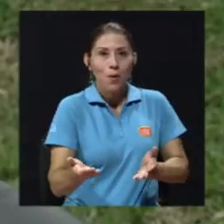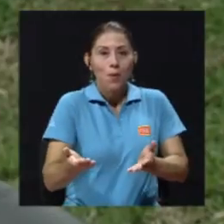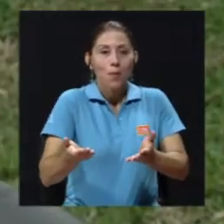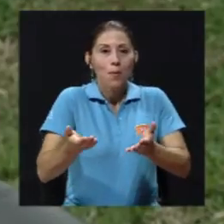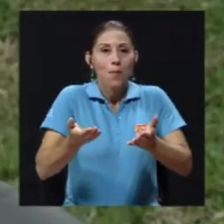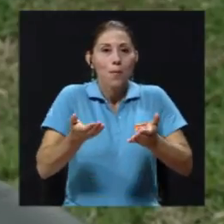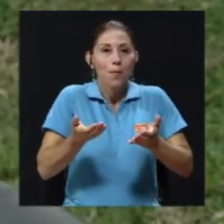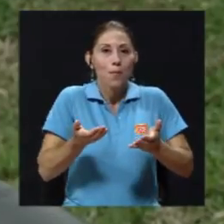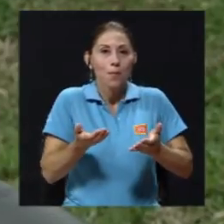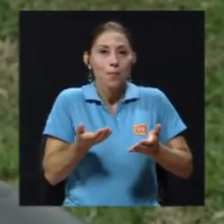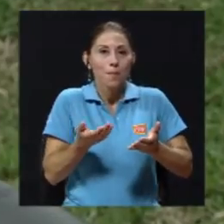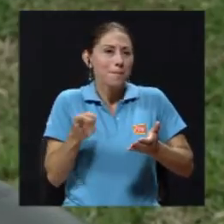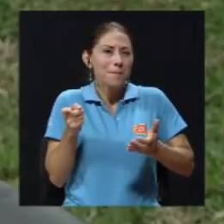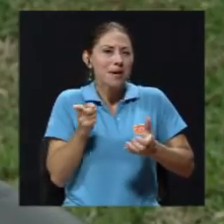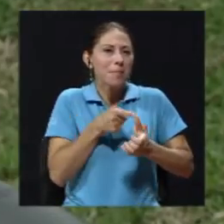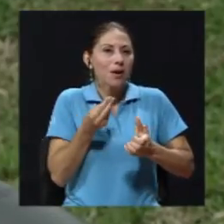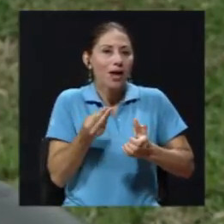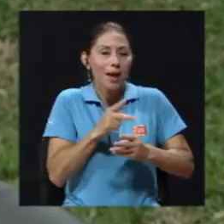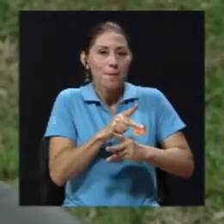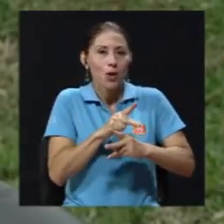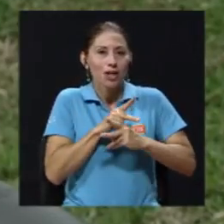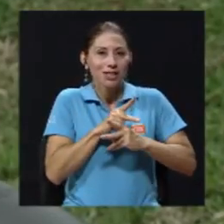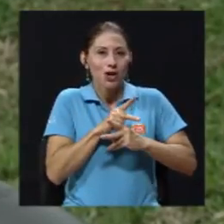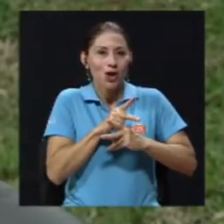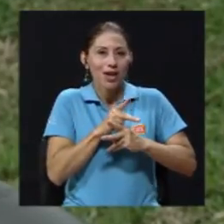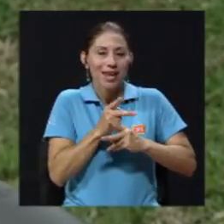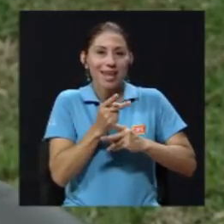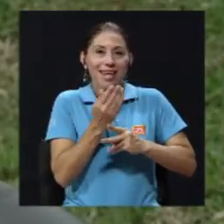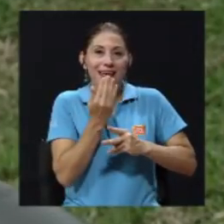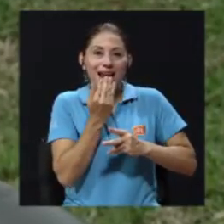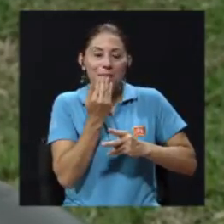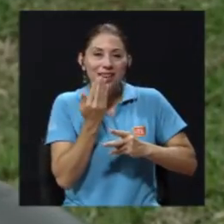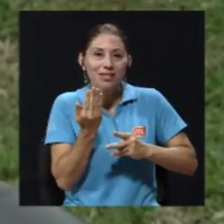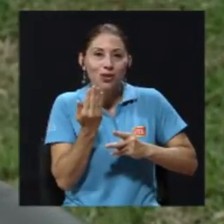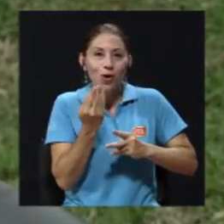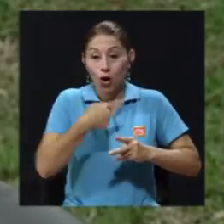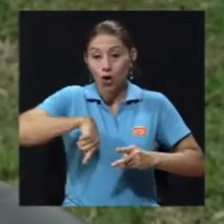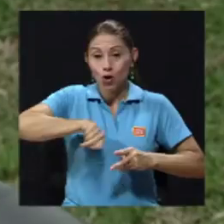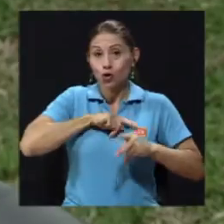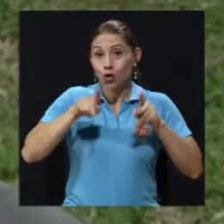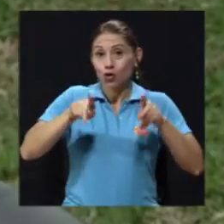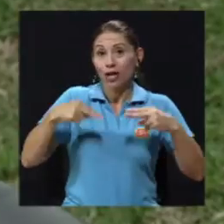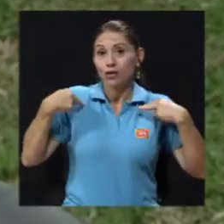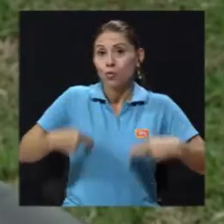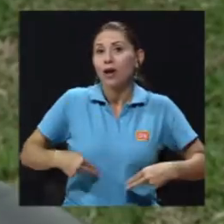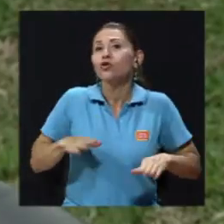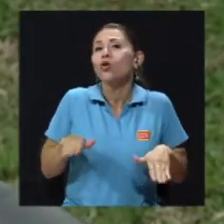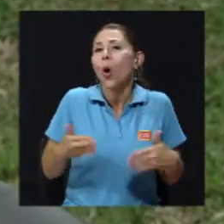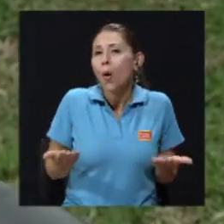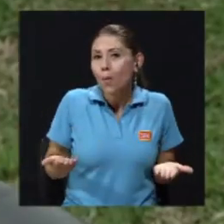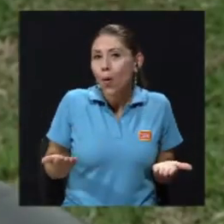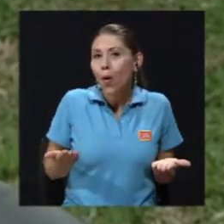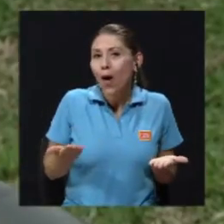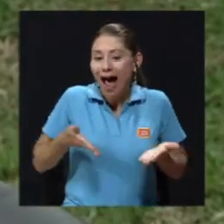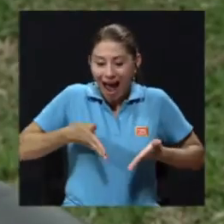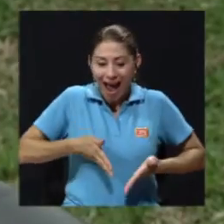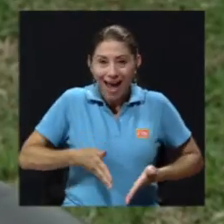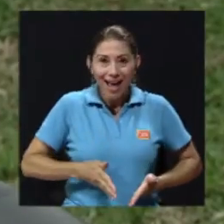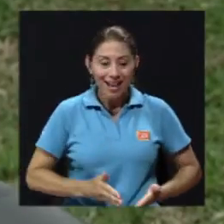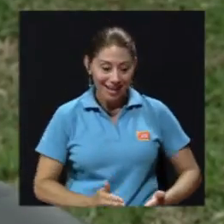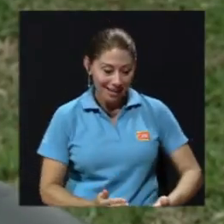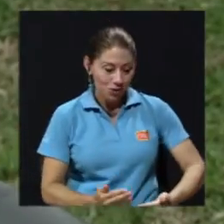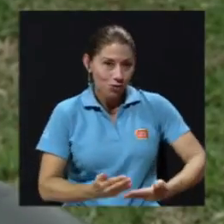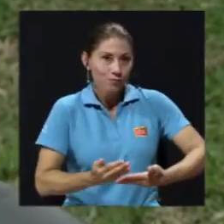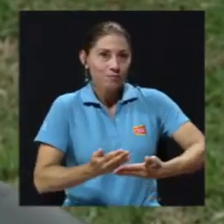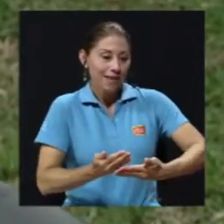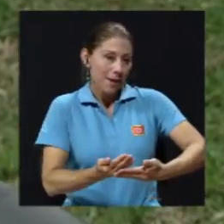protección y alimentación. Y en el caso de los seres humanos, ¿cómo lo logramos? A través del pecho. De pegárselo al